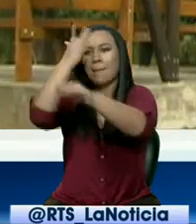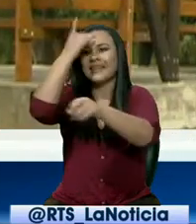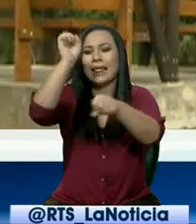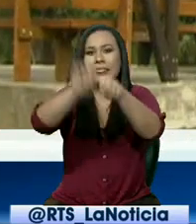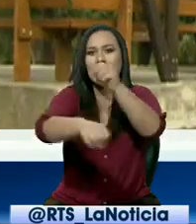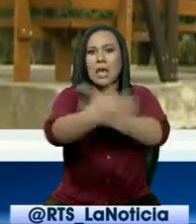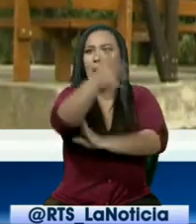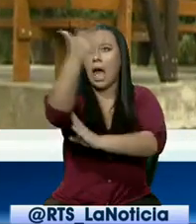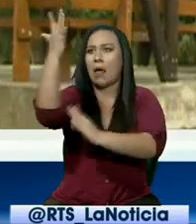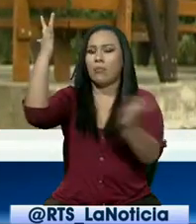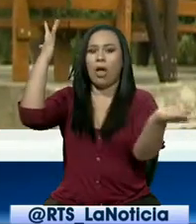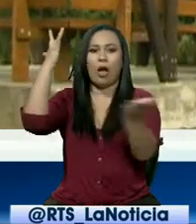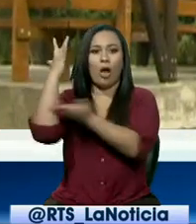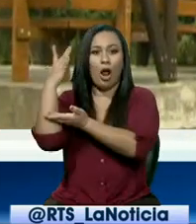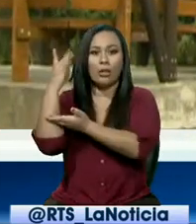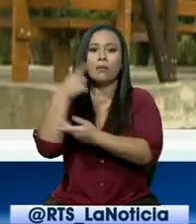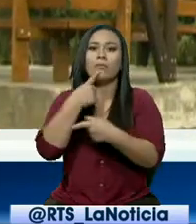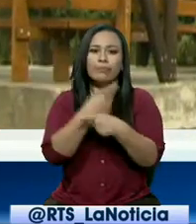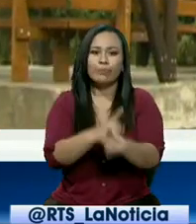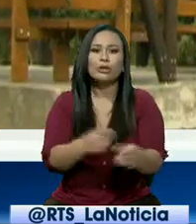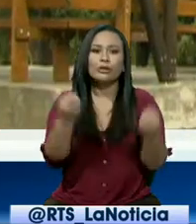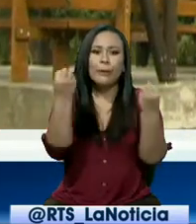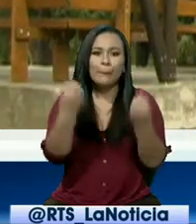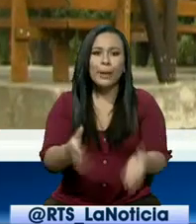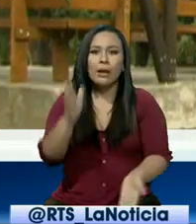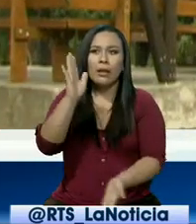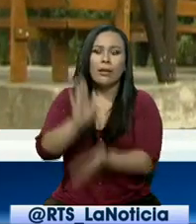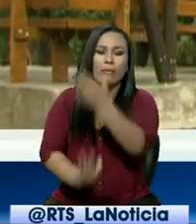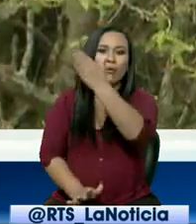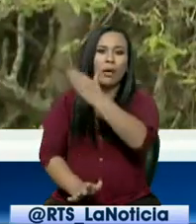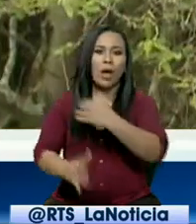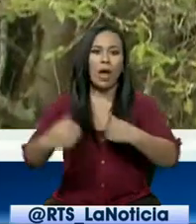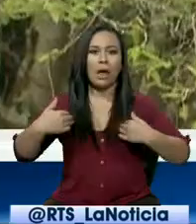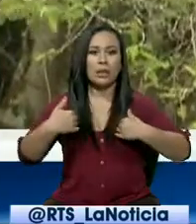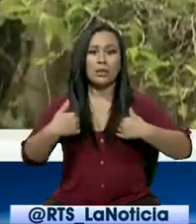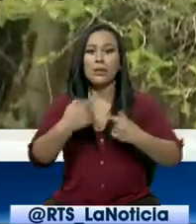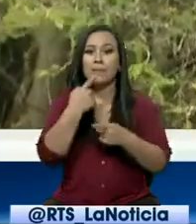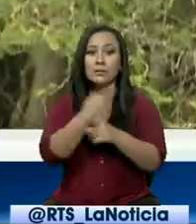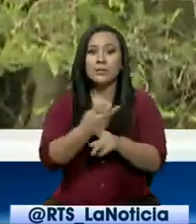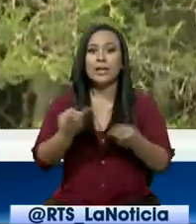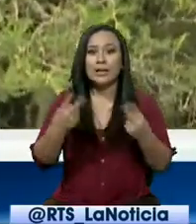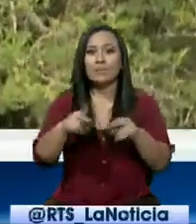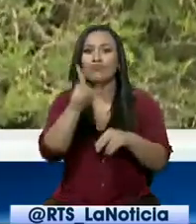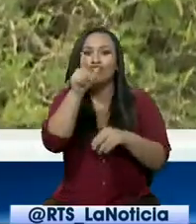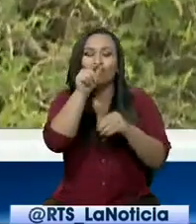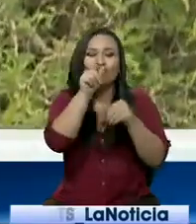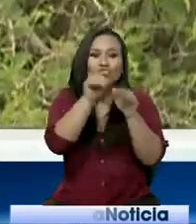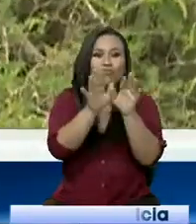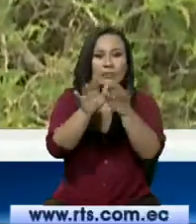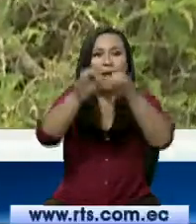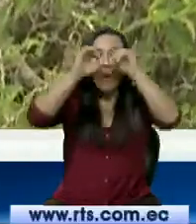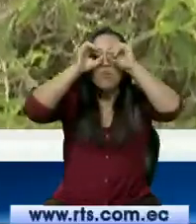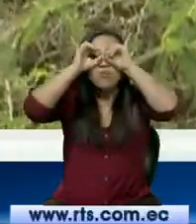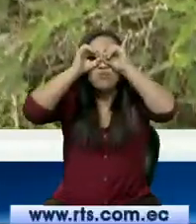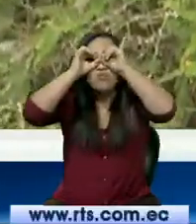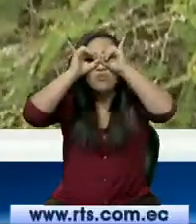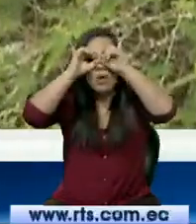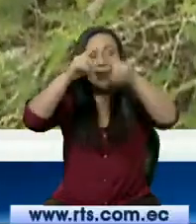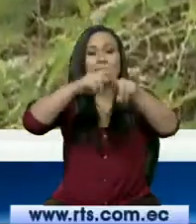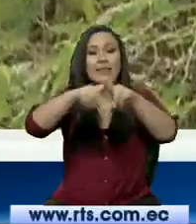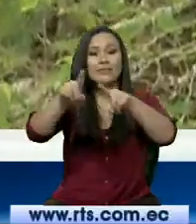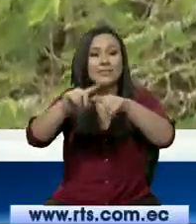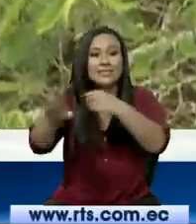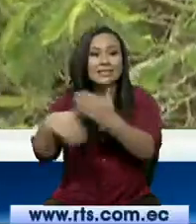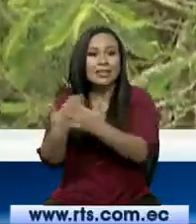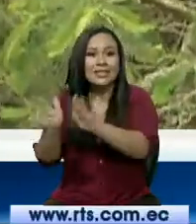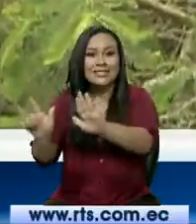su hábitat alrededor en el área de amortiguamiento de este bosque. También aquí tenemos búhos, colibríes, siete especies